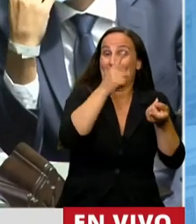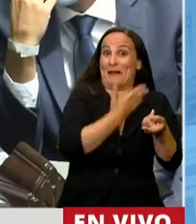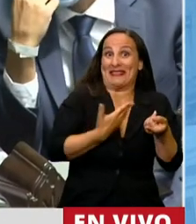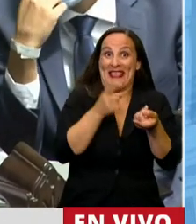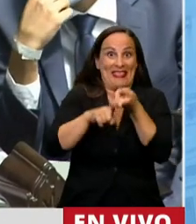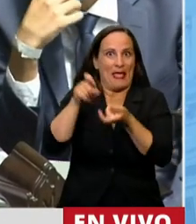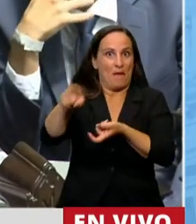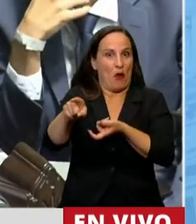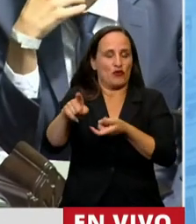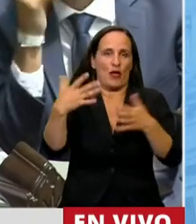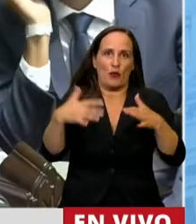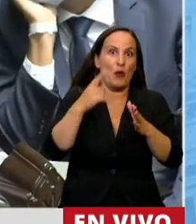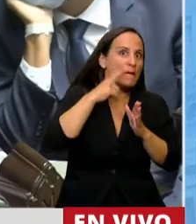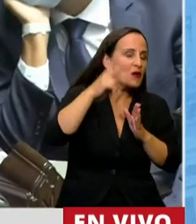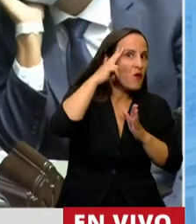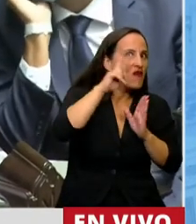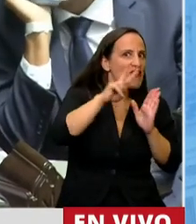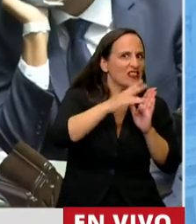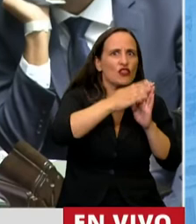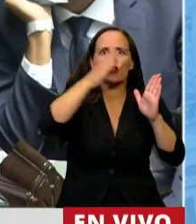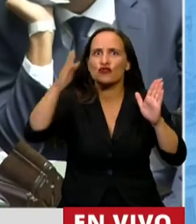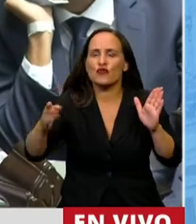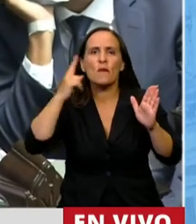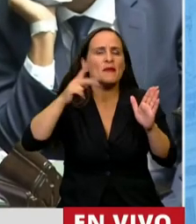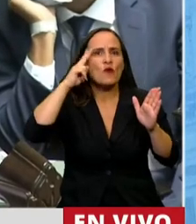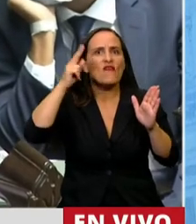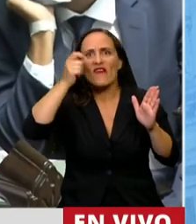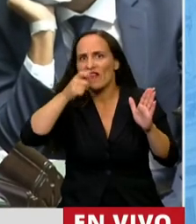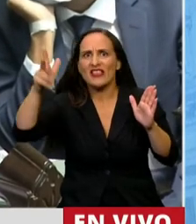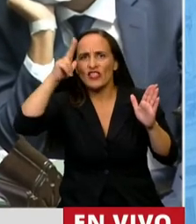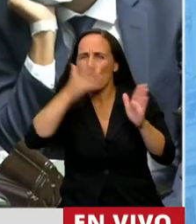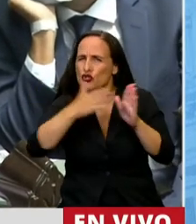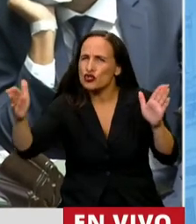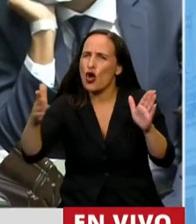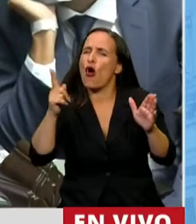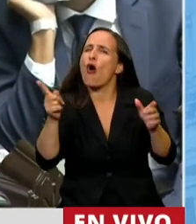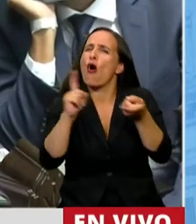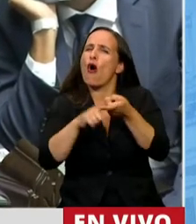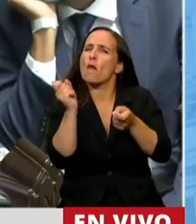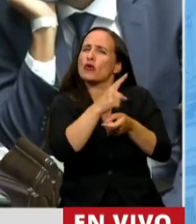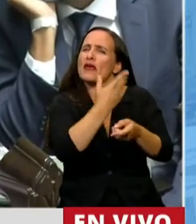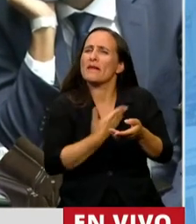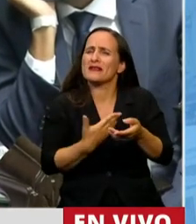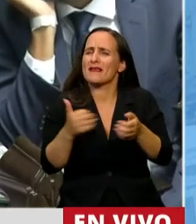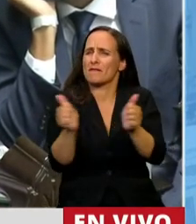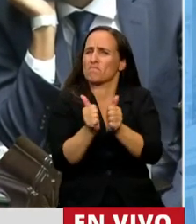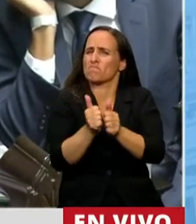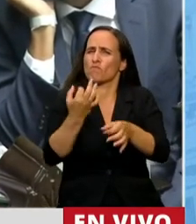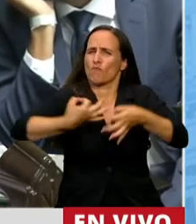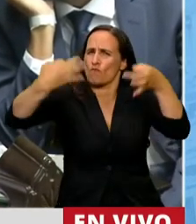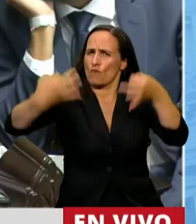1922 y 1928 y una referente cultural por décadas.